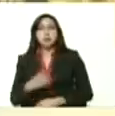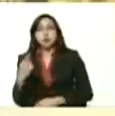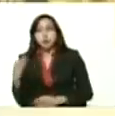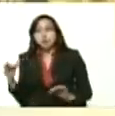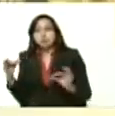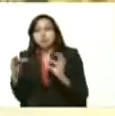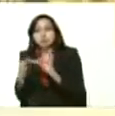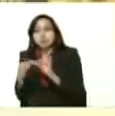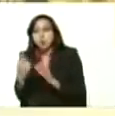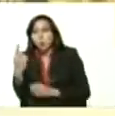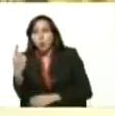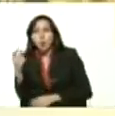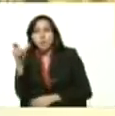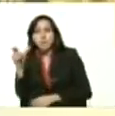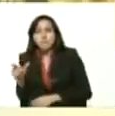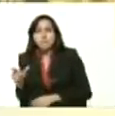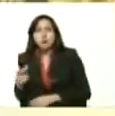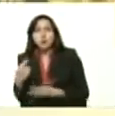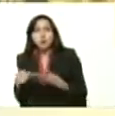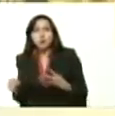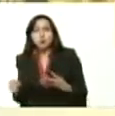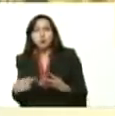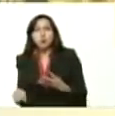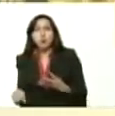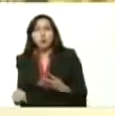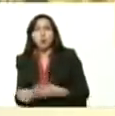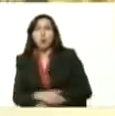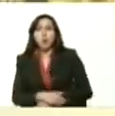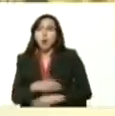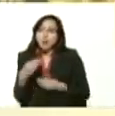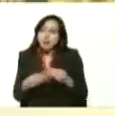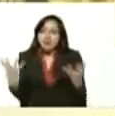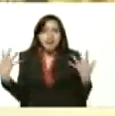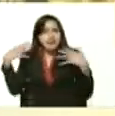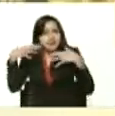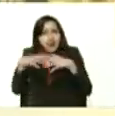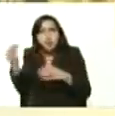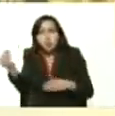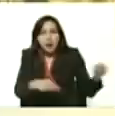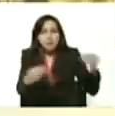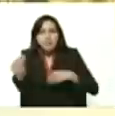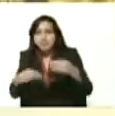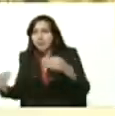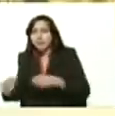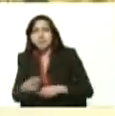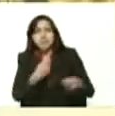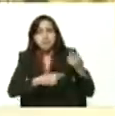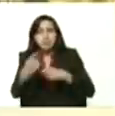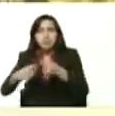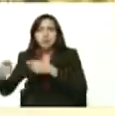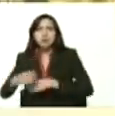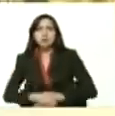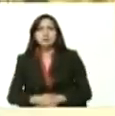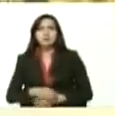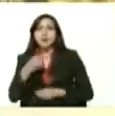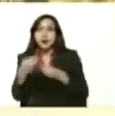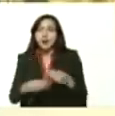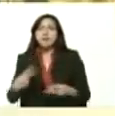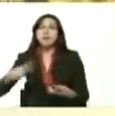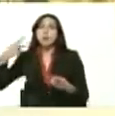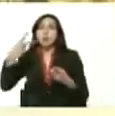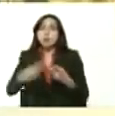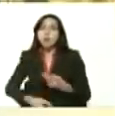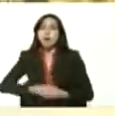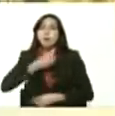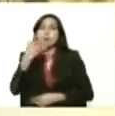producto sino que podamos nosotros integrarnos desde la buena voluntad